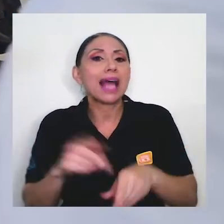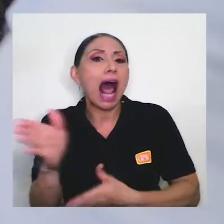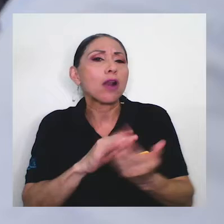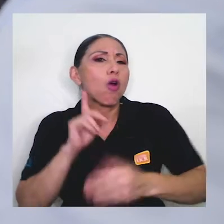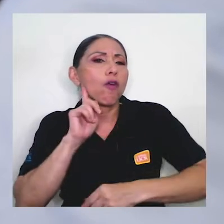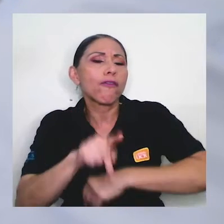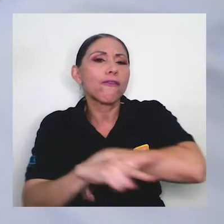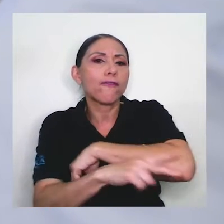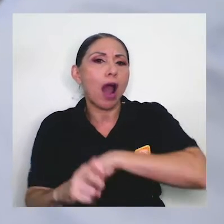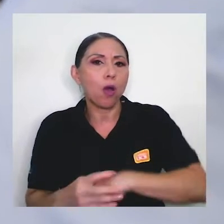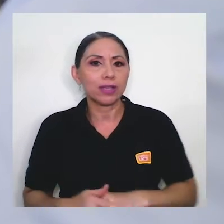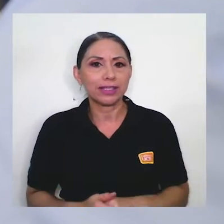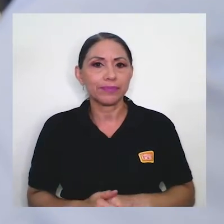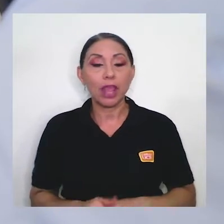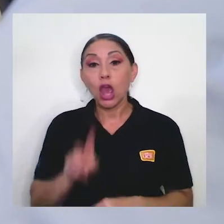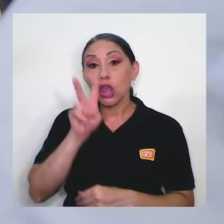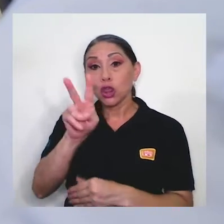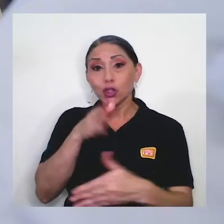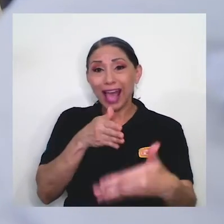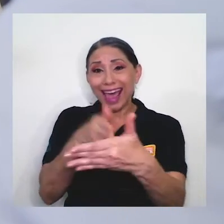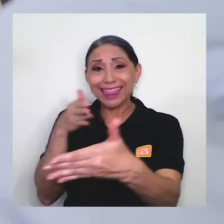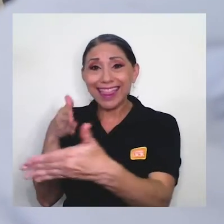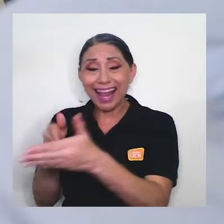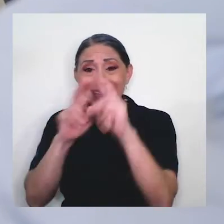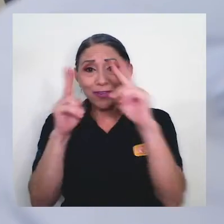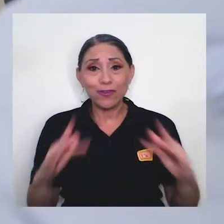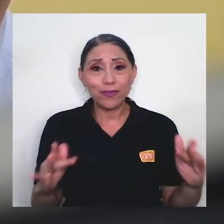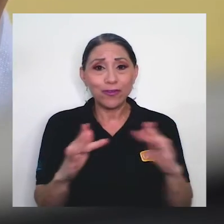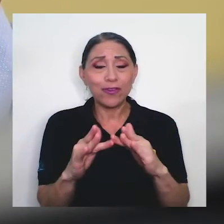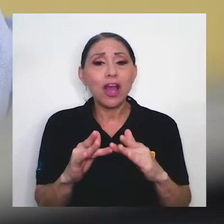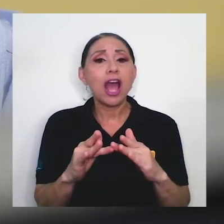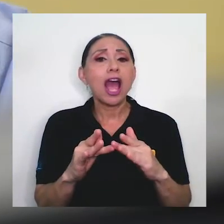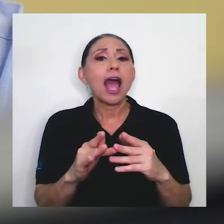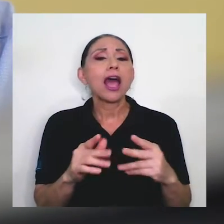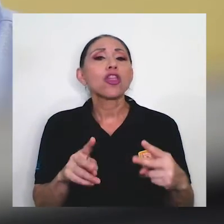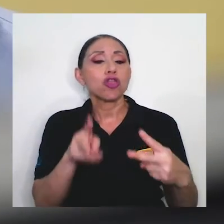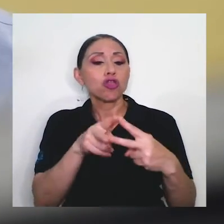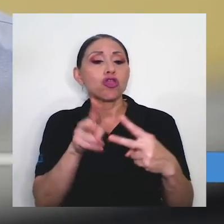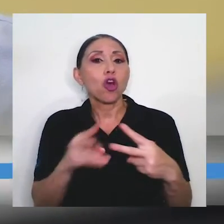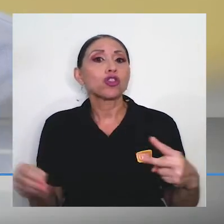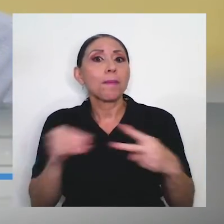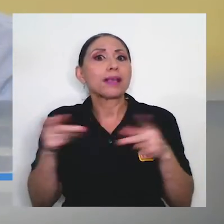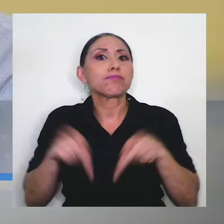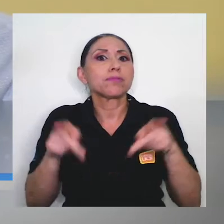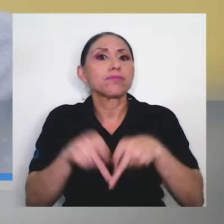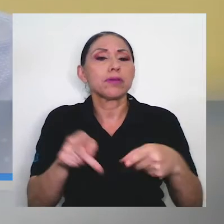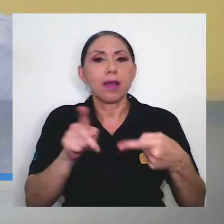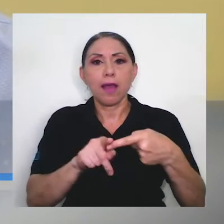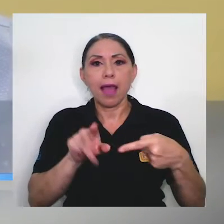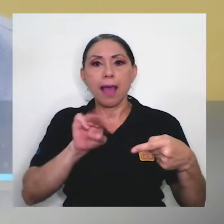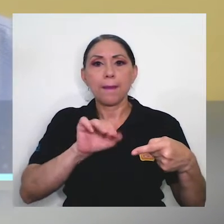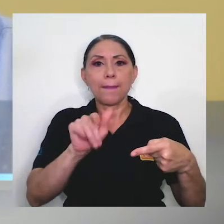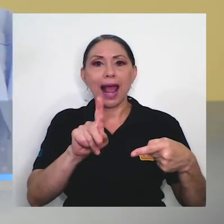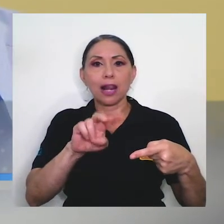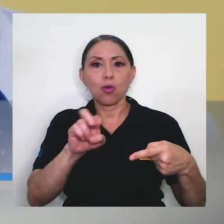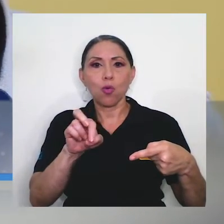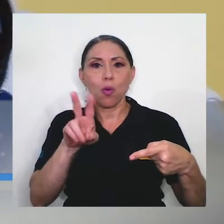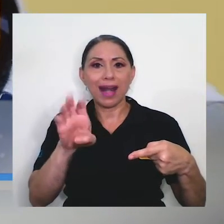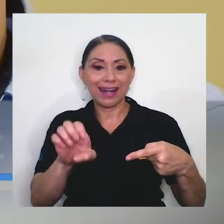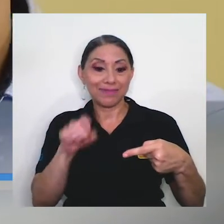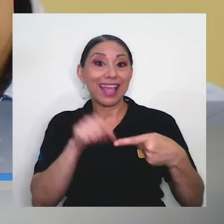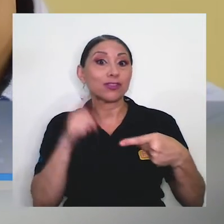Dos de los ataques cibernéticos más comunes son los malware, es decir, los famosos virus o programas que dañan nuestros